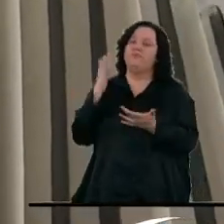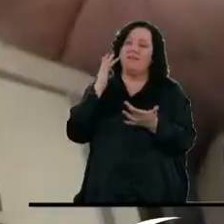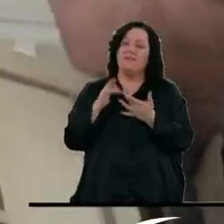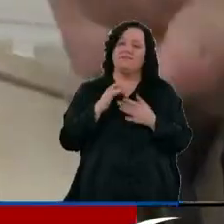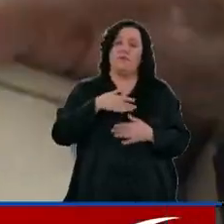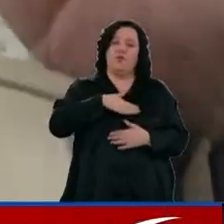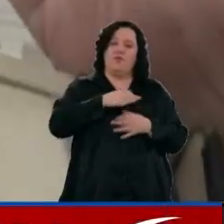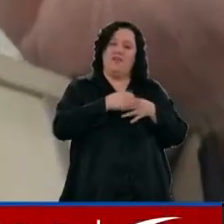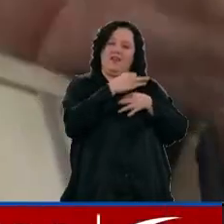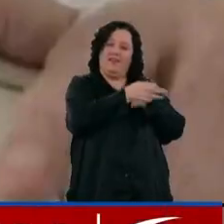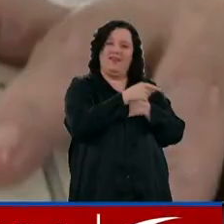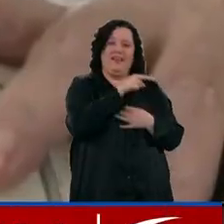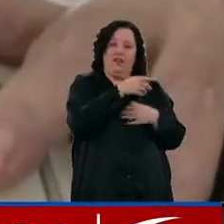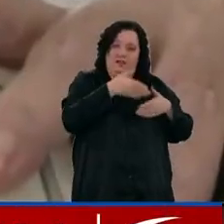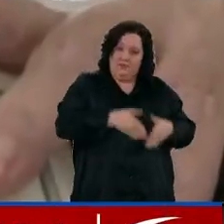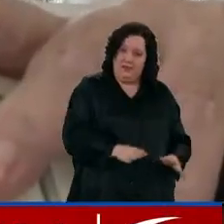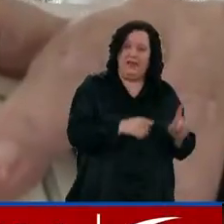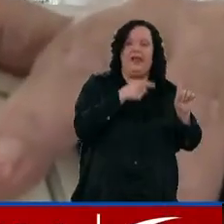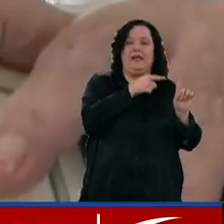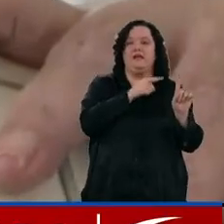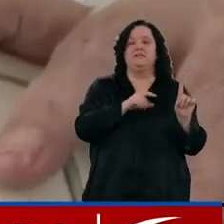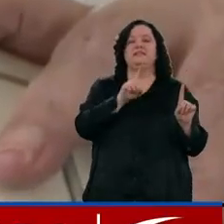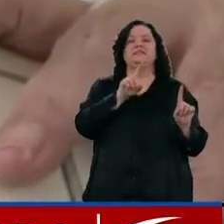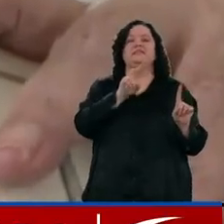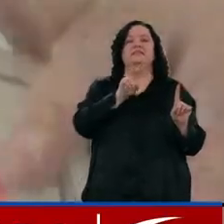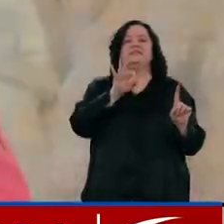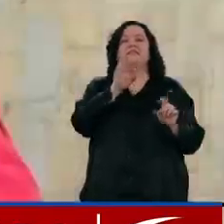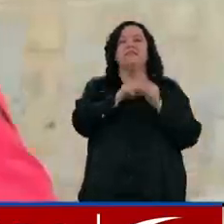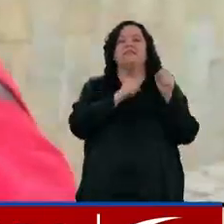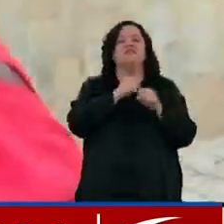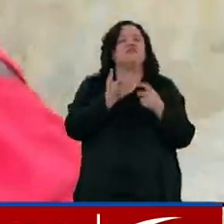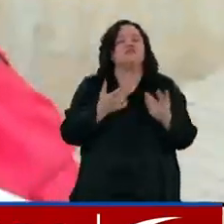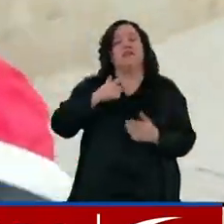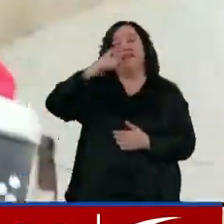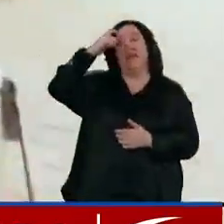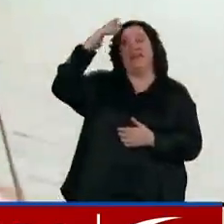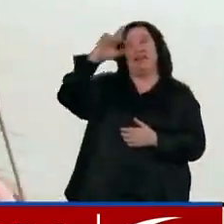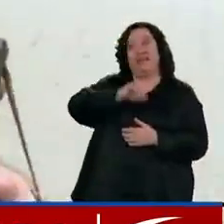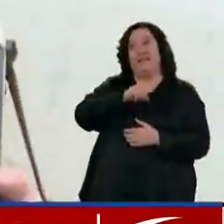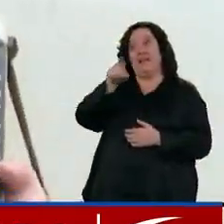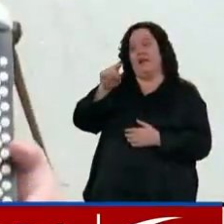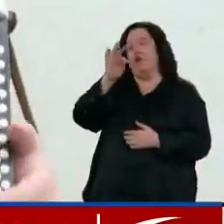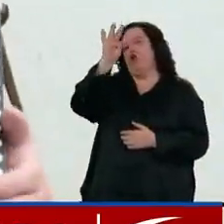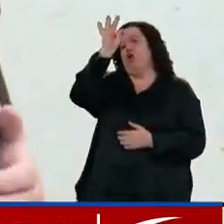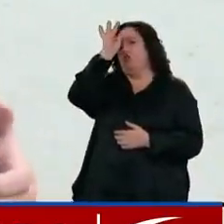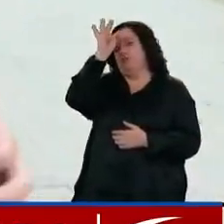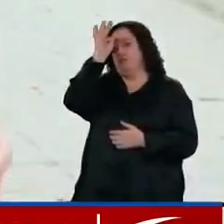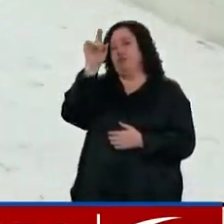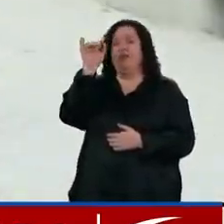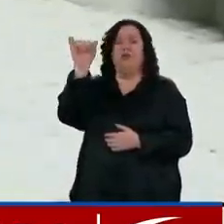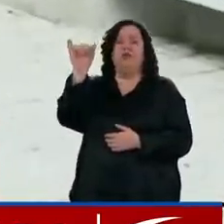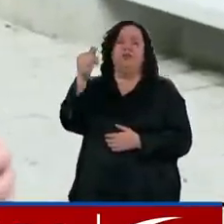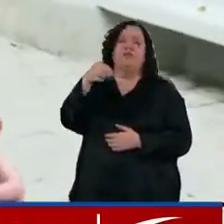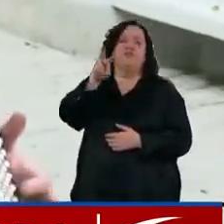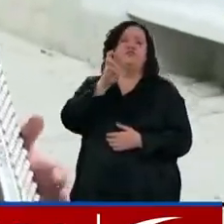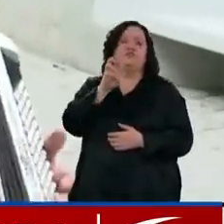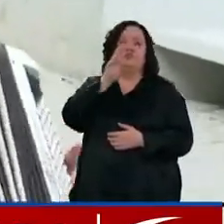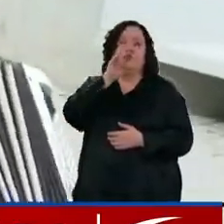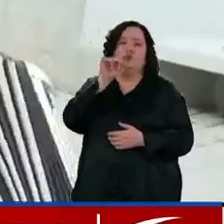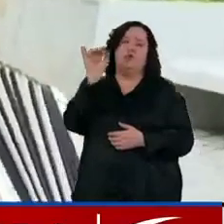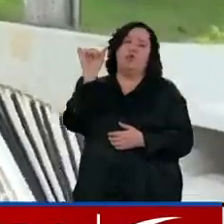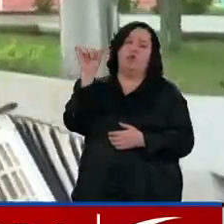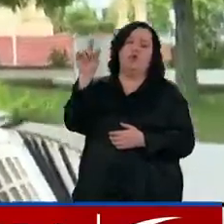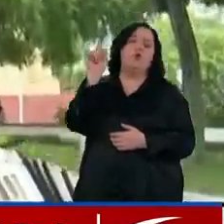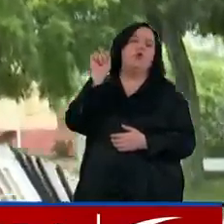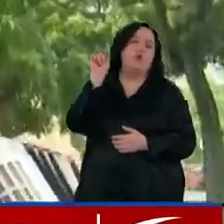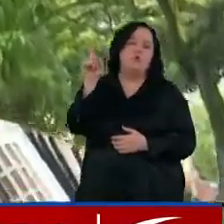Bolívar falleció a sus 73 años en una clínica de Cartagena, donde permanecía hospitalizado desde el pasado 18 de junio, tras